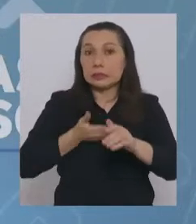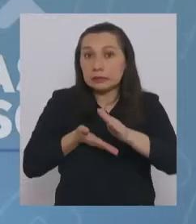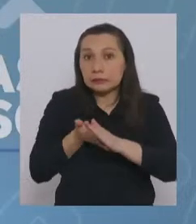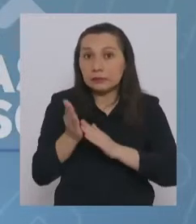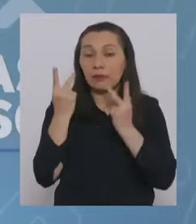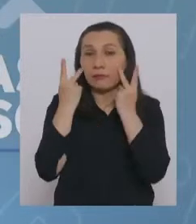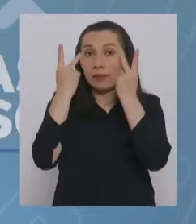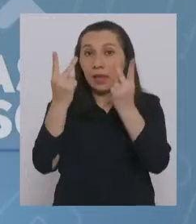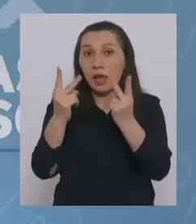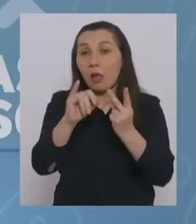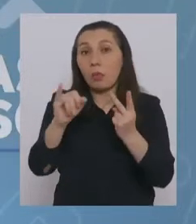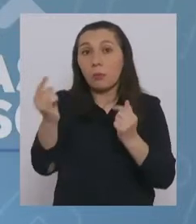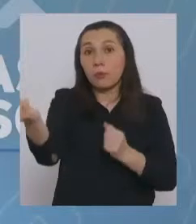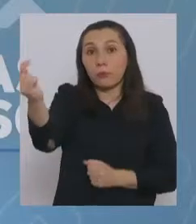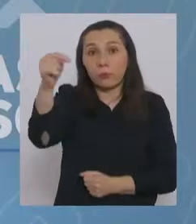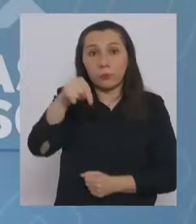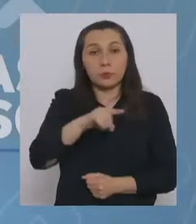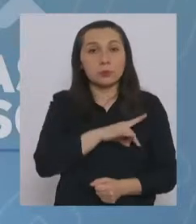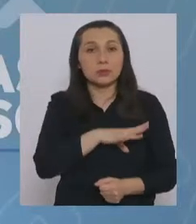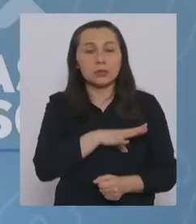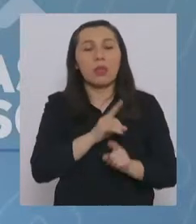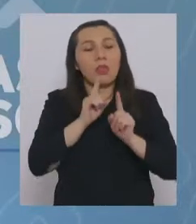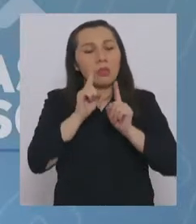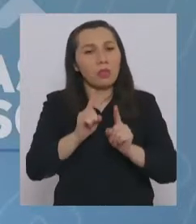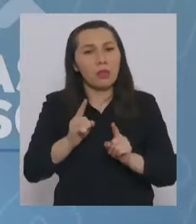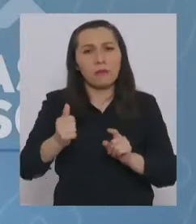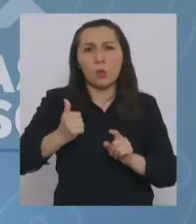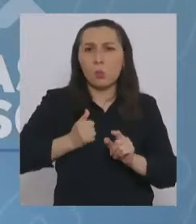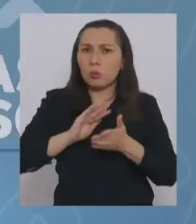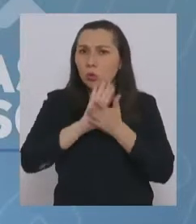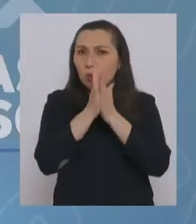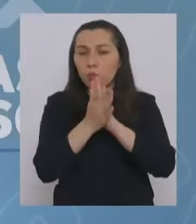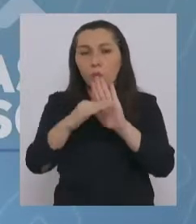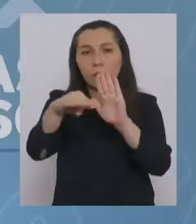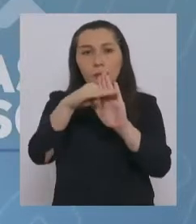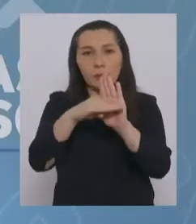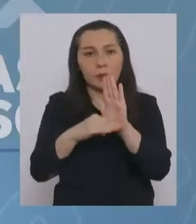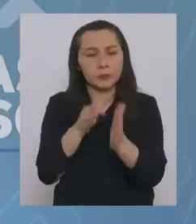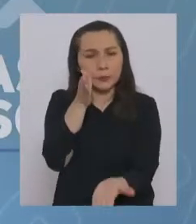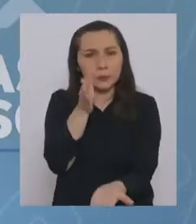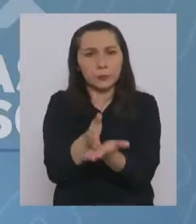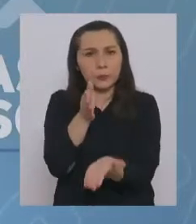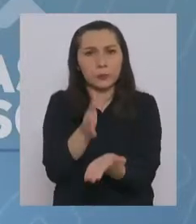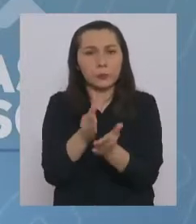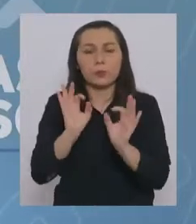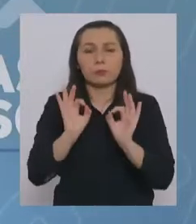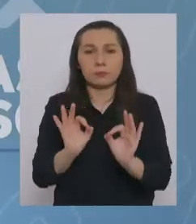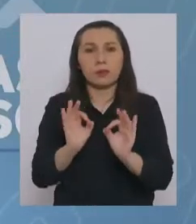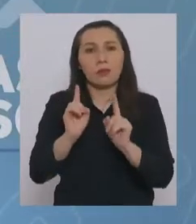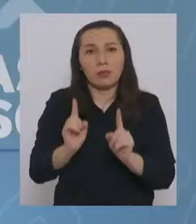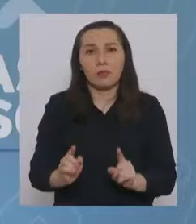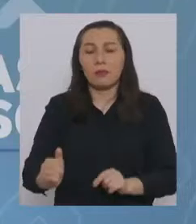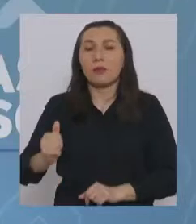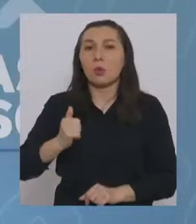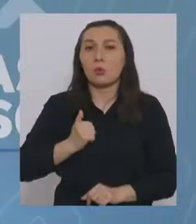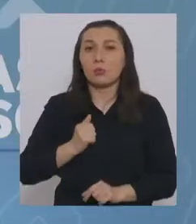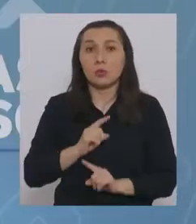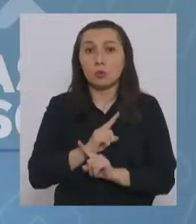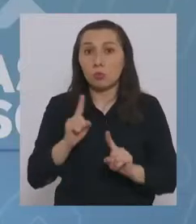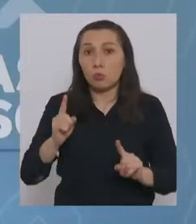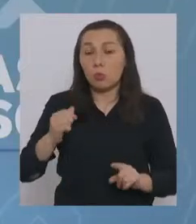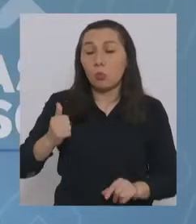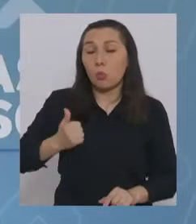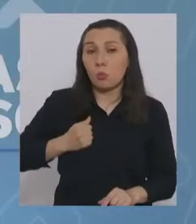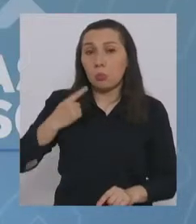o que quieran ingresar a Chile que se tomarán todas estas medidas bastante estrictas y que deben cumplirse porque si no se